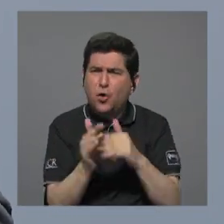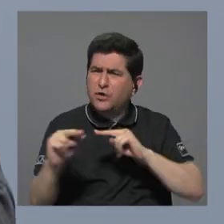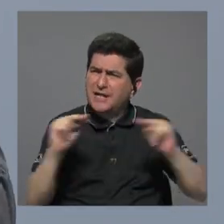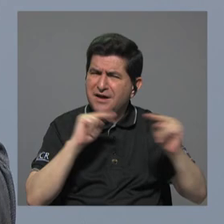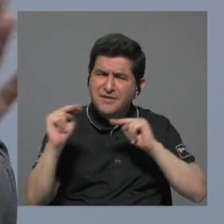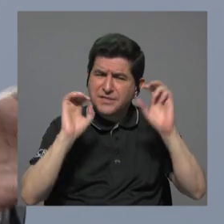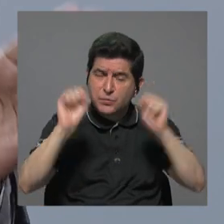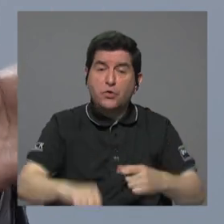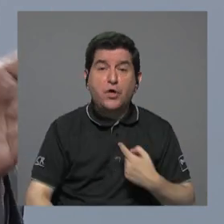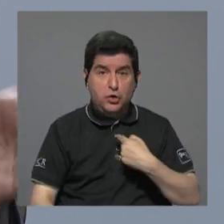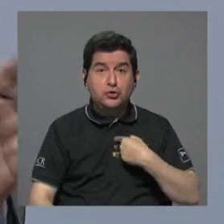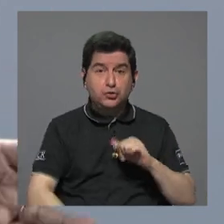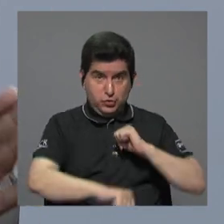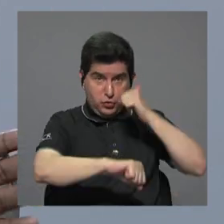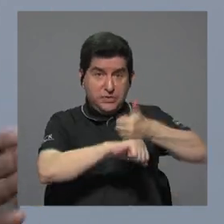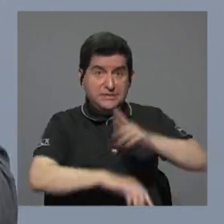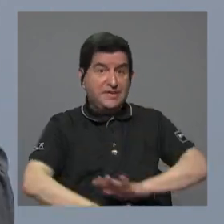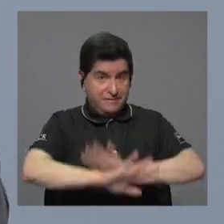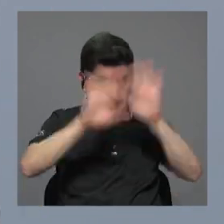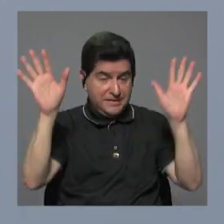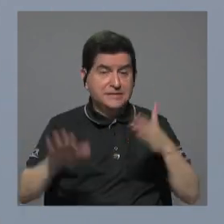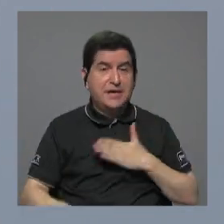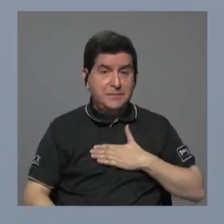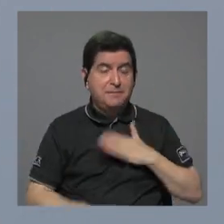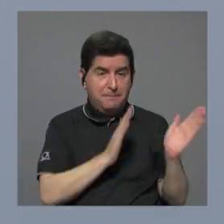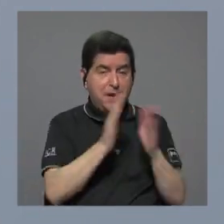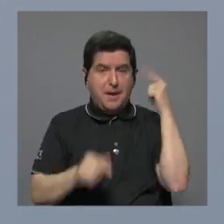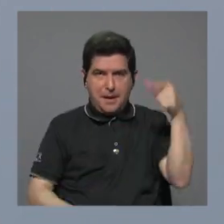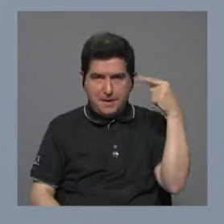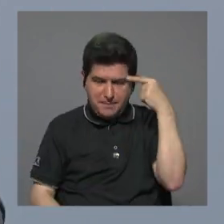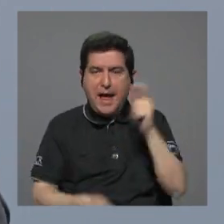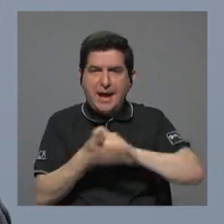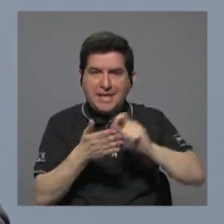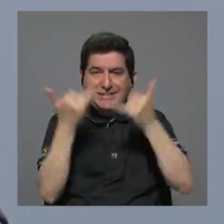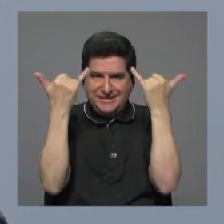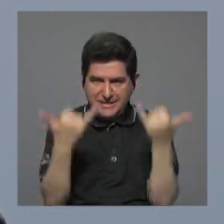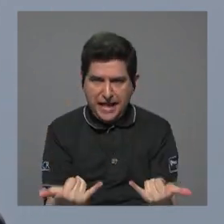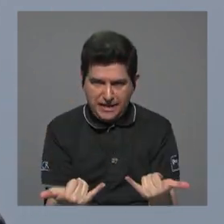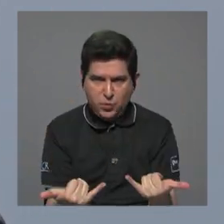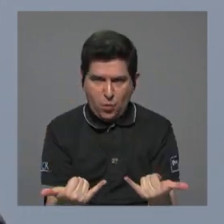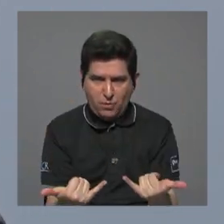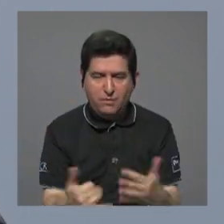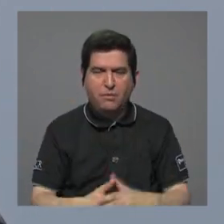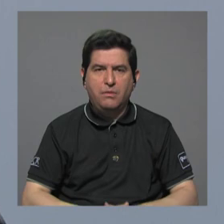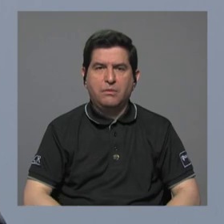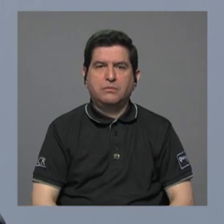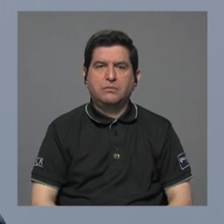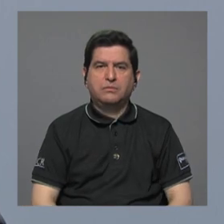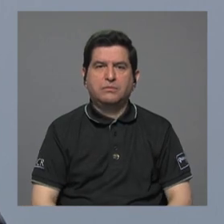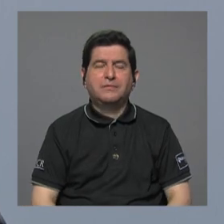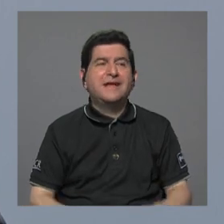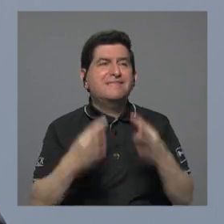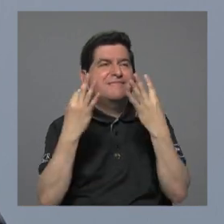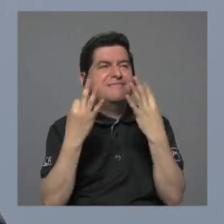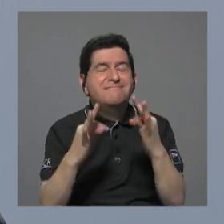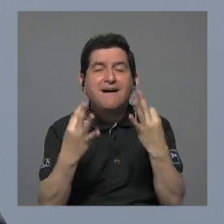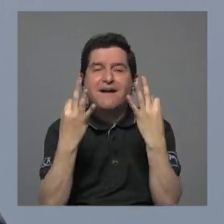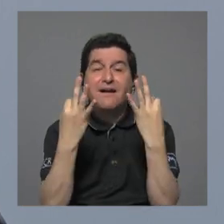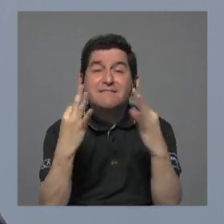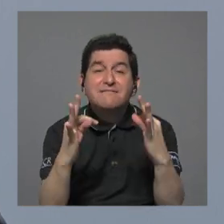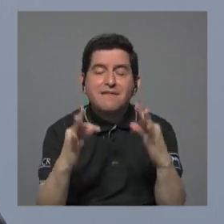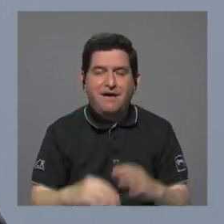yo he establecido claramente en mi plan de gobierno y está escrito que intentaríamos